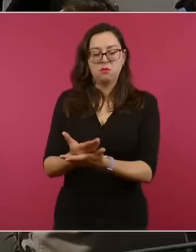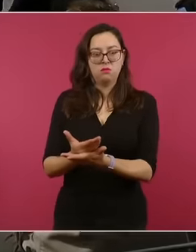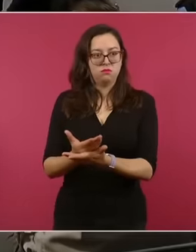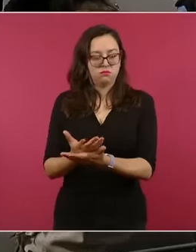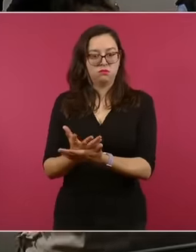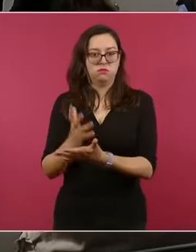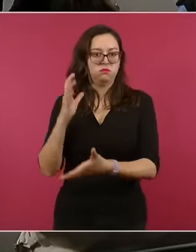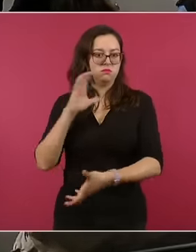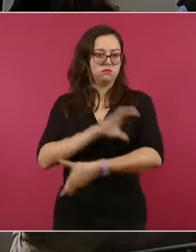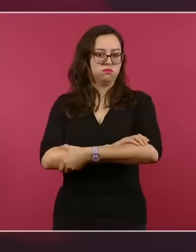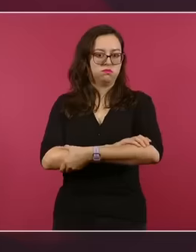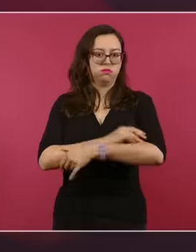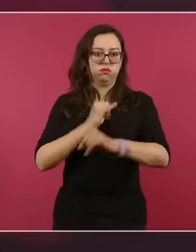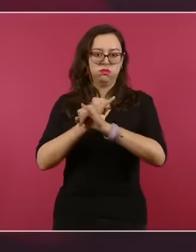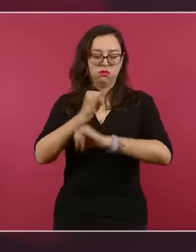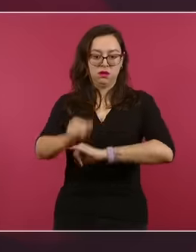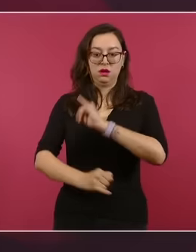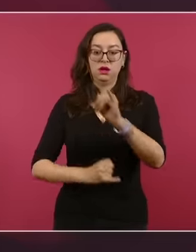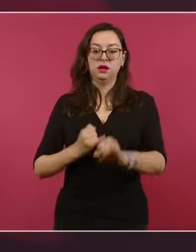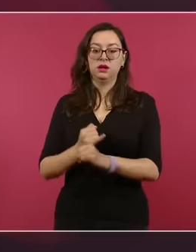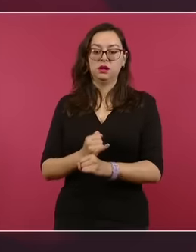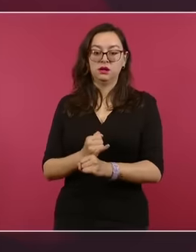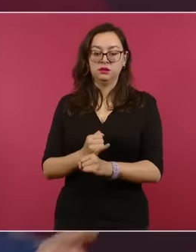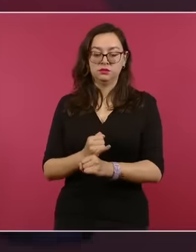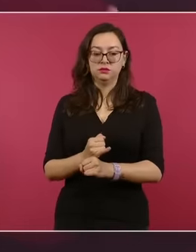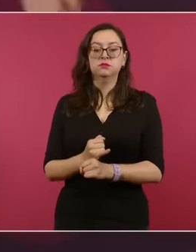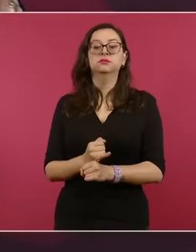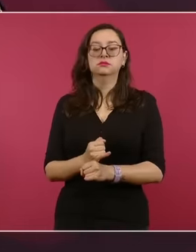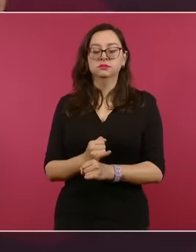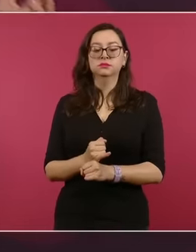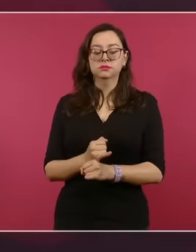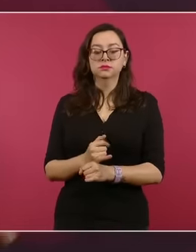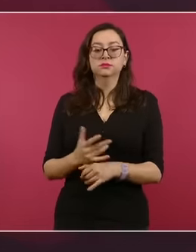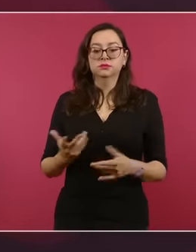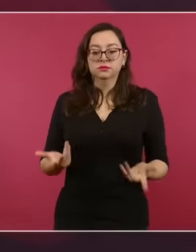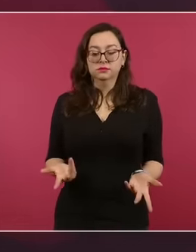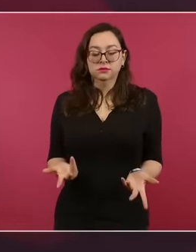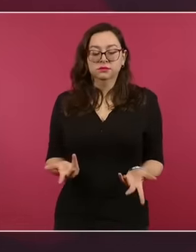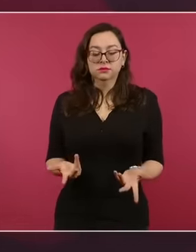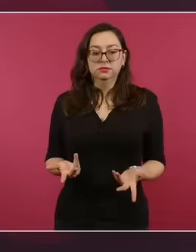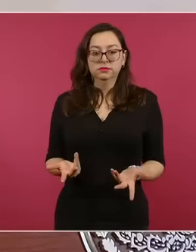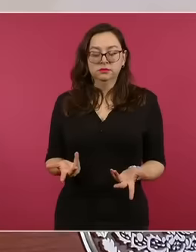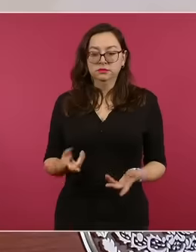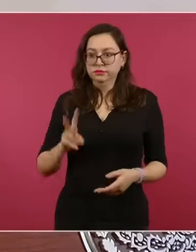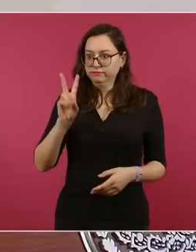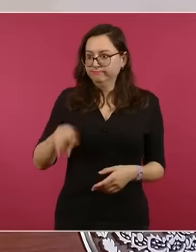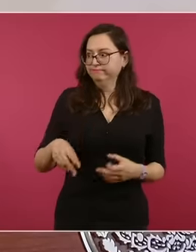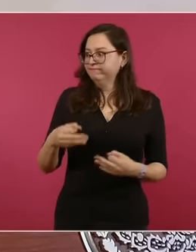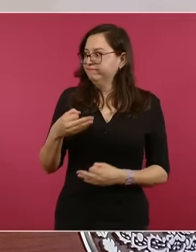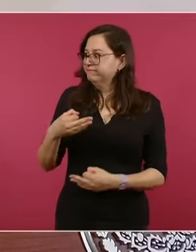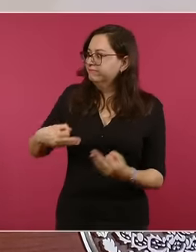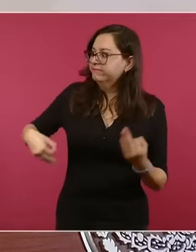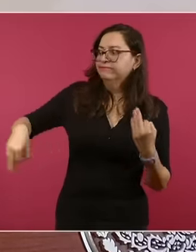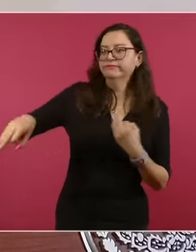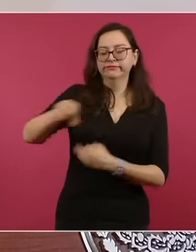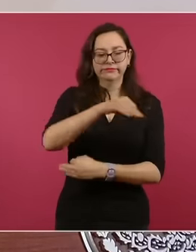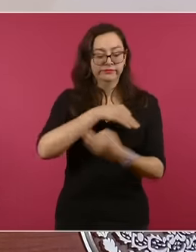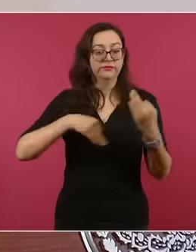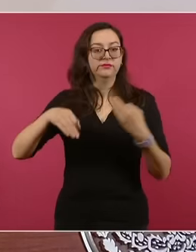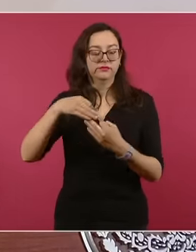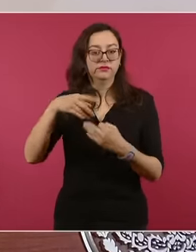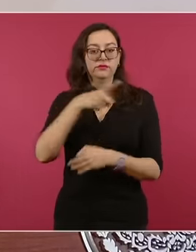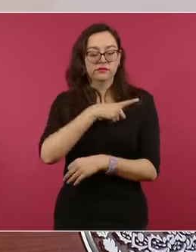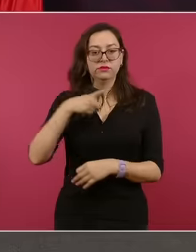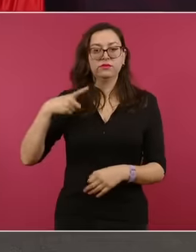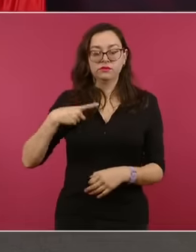internacional, porque es un asunto de todos, no es nada más